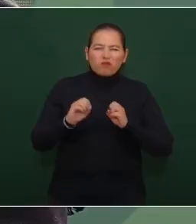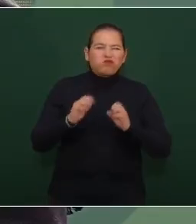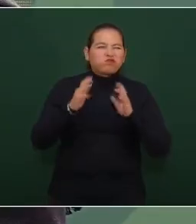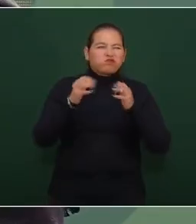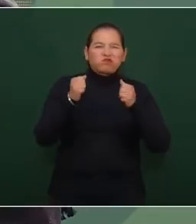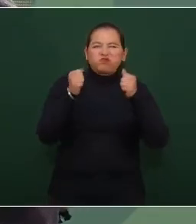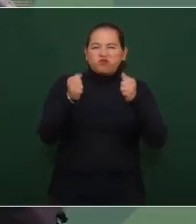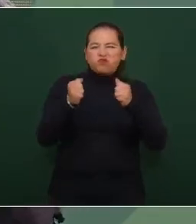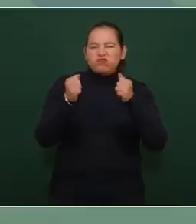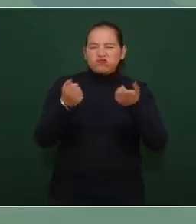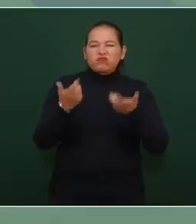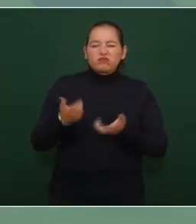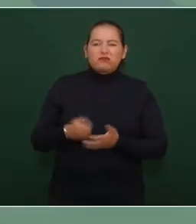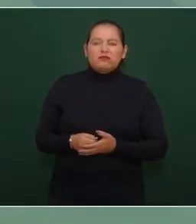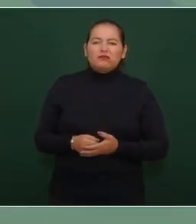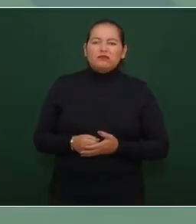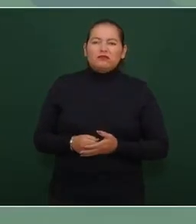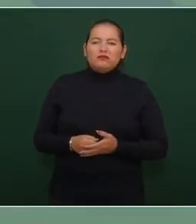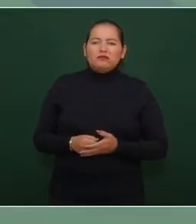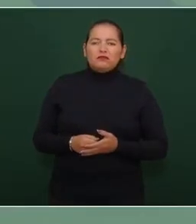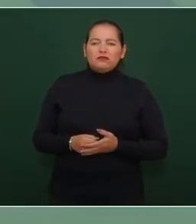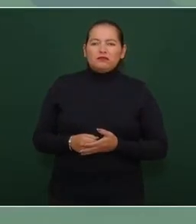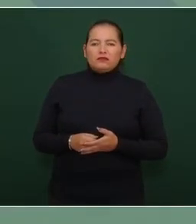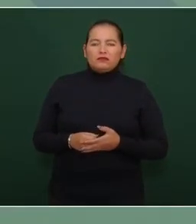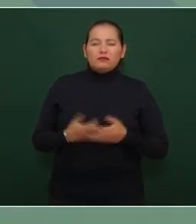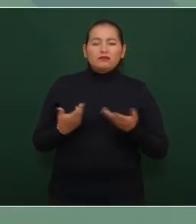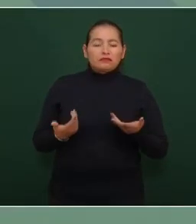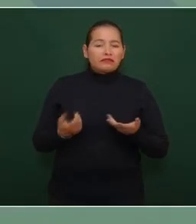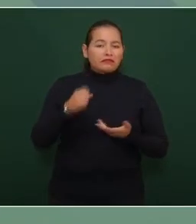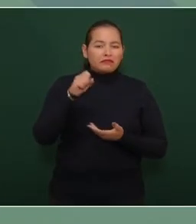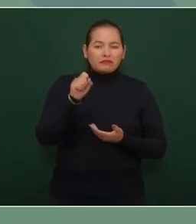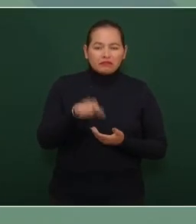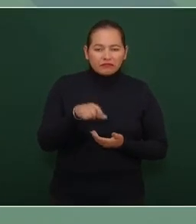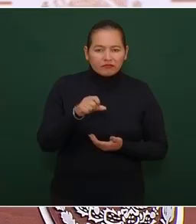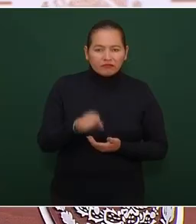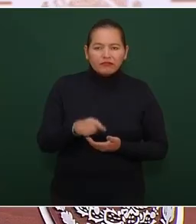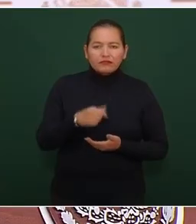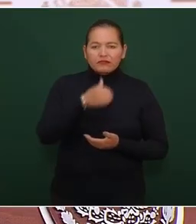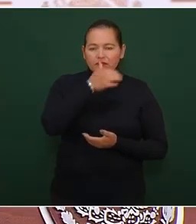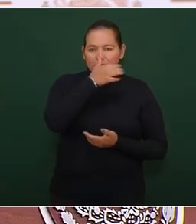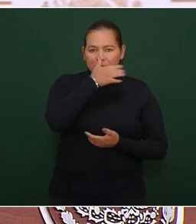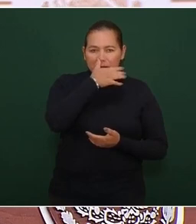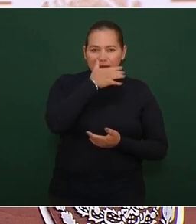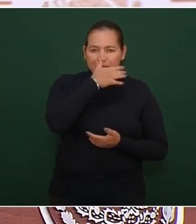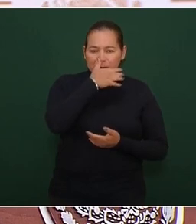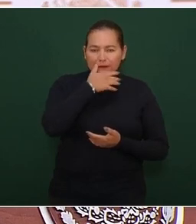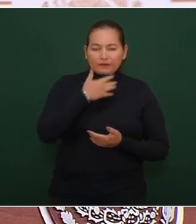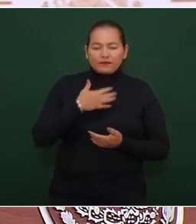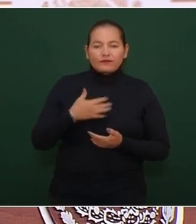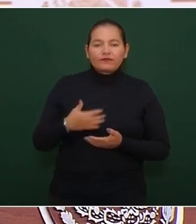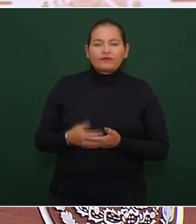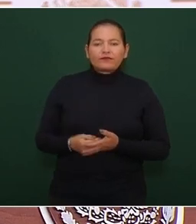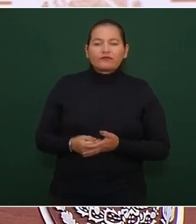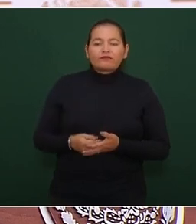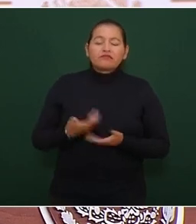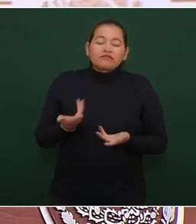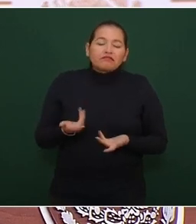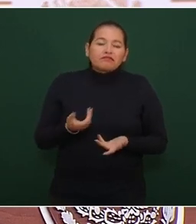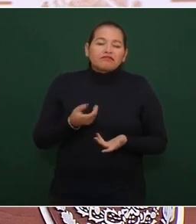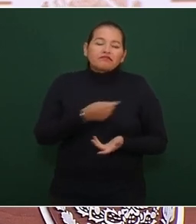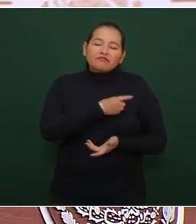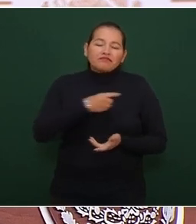y también que además hay que respetar a todos